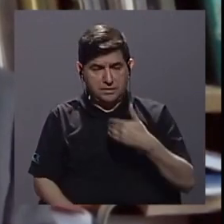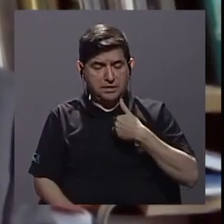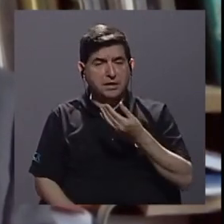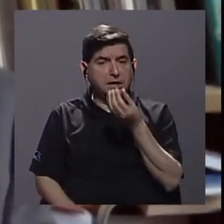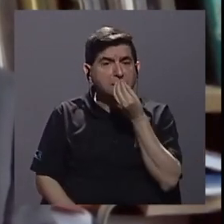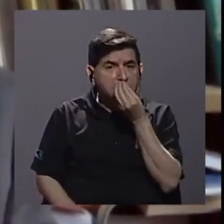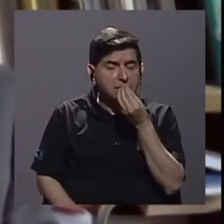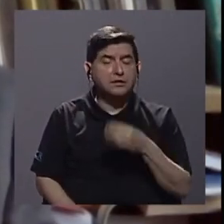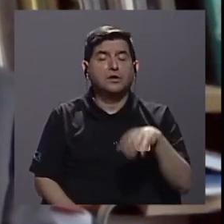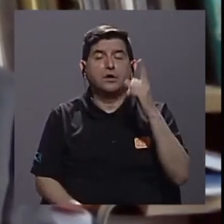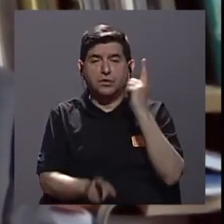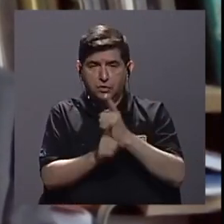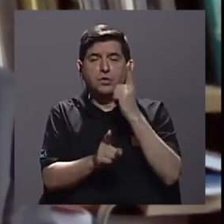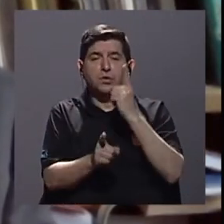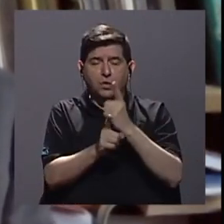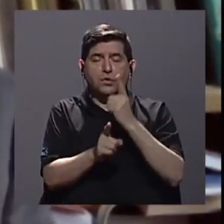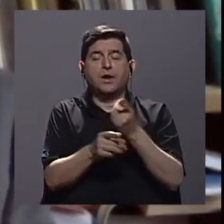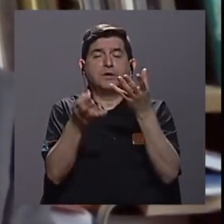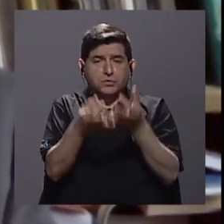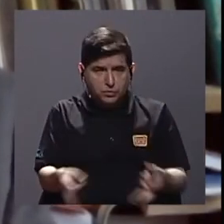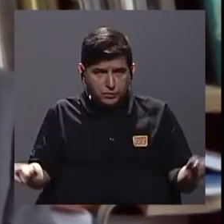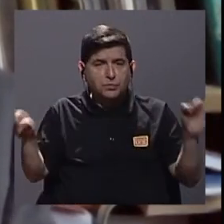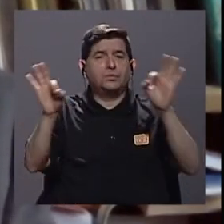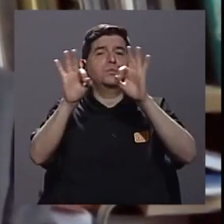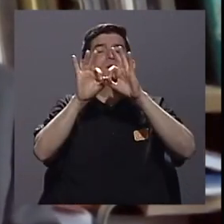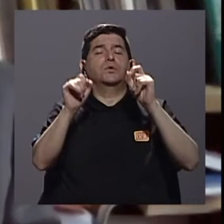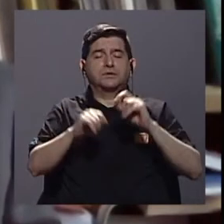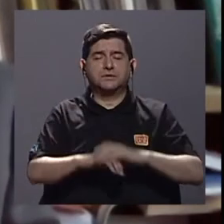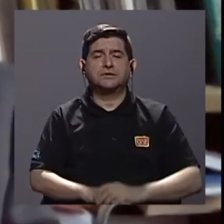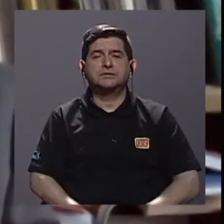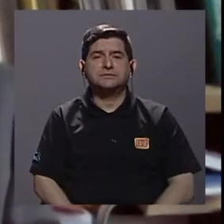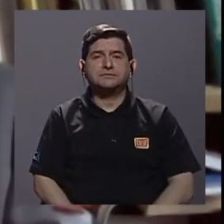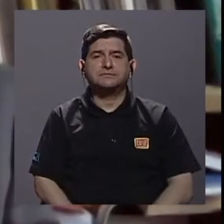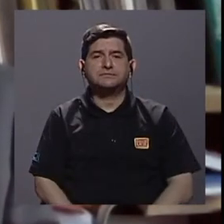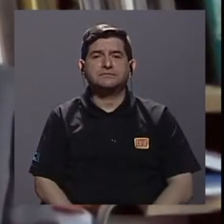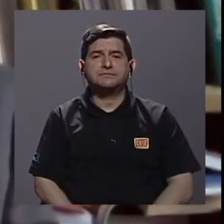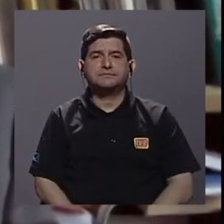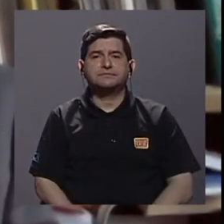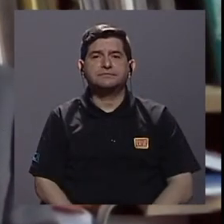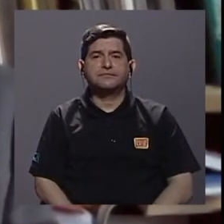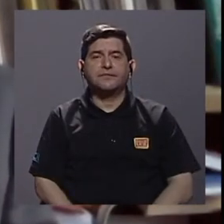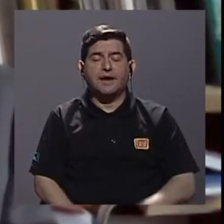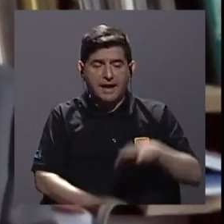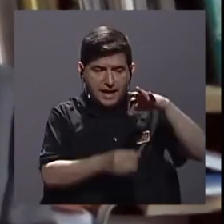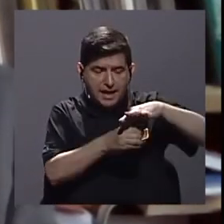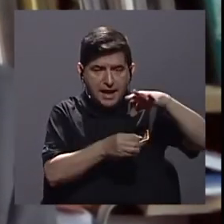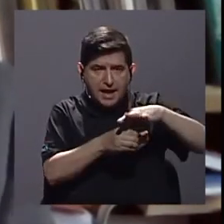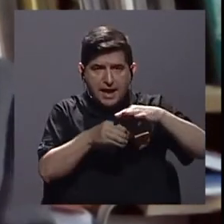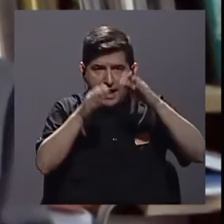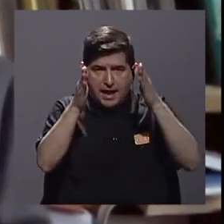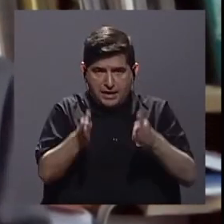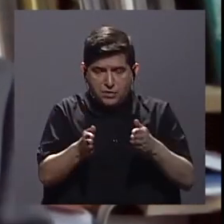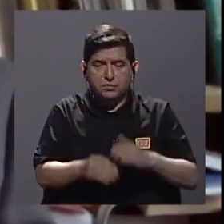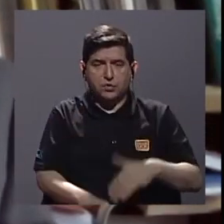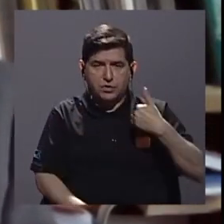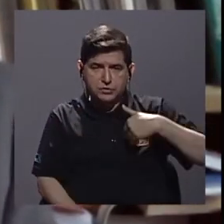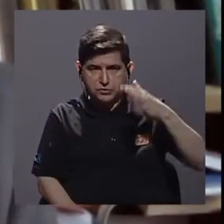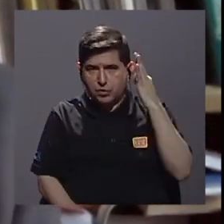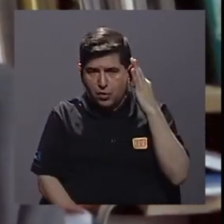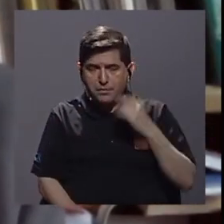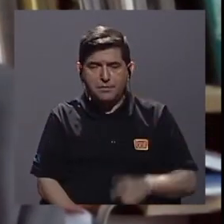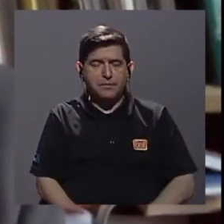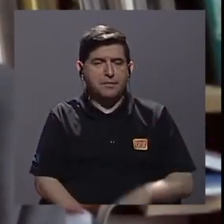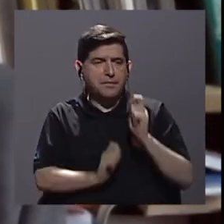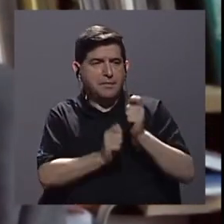Sí, exactamente, eso es muy importante, ¿verdad? Que nuestros agricultores, agricultoras, pescadores,